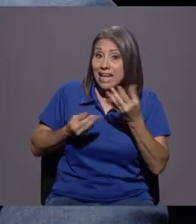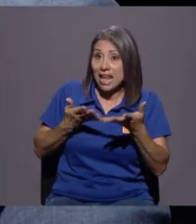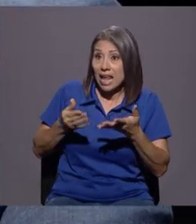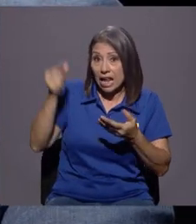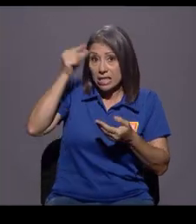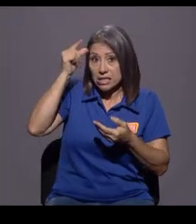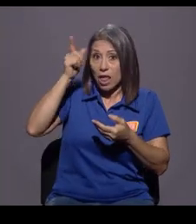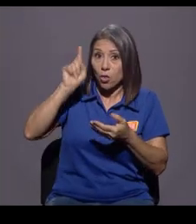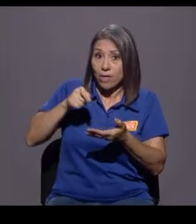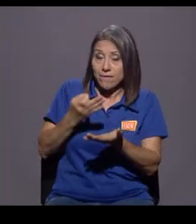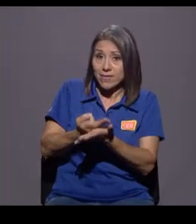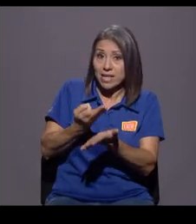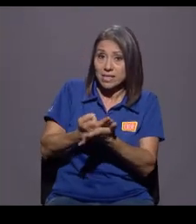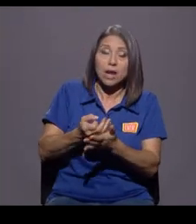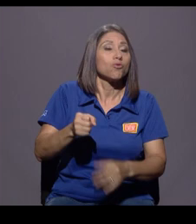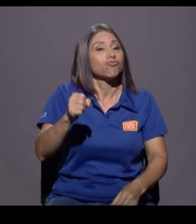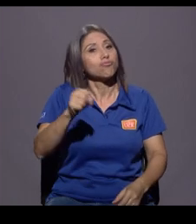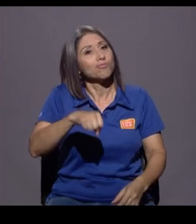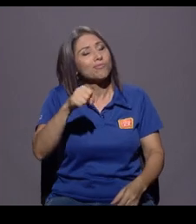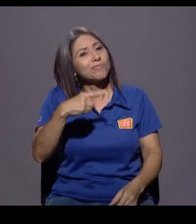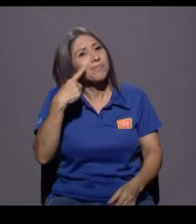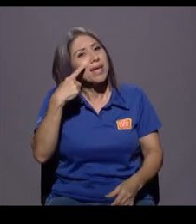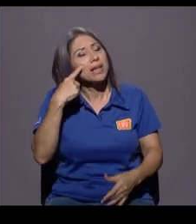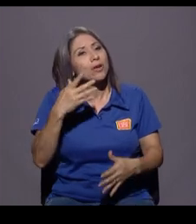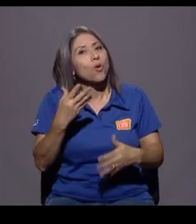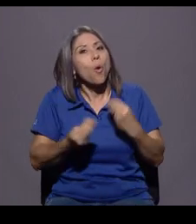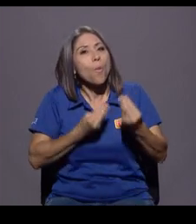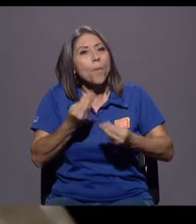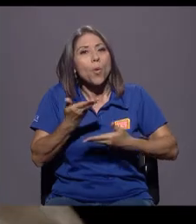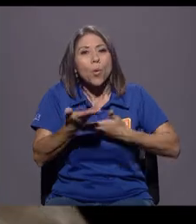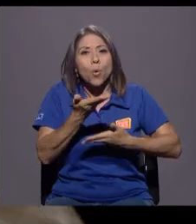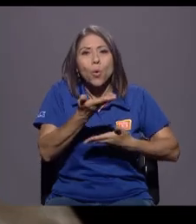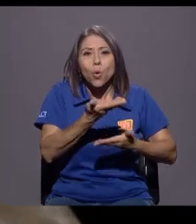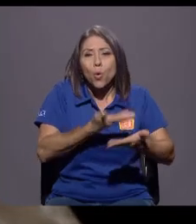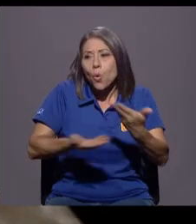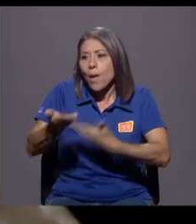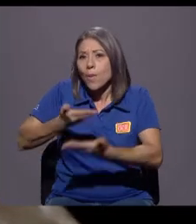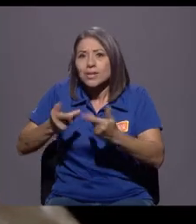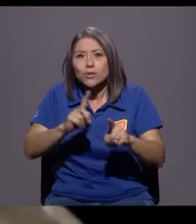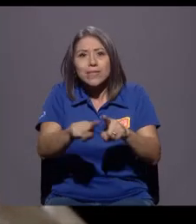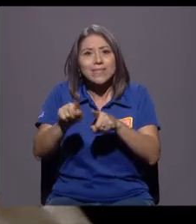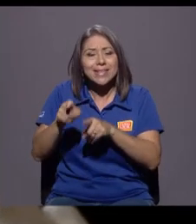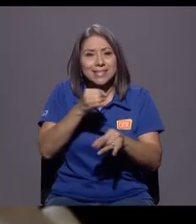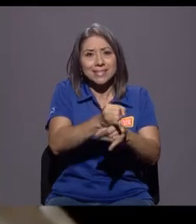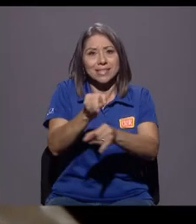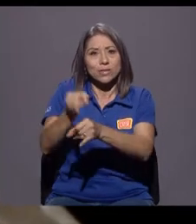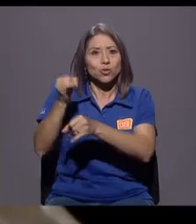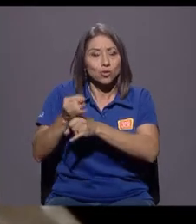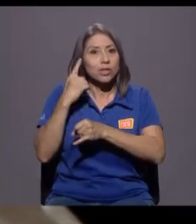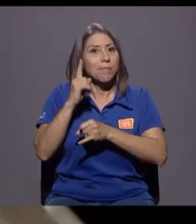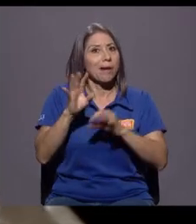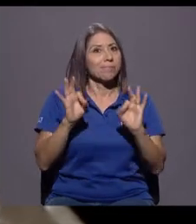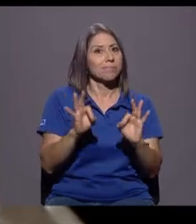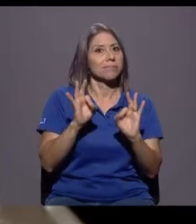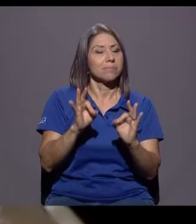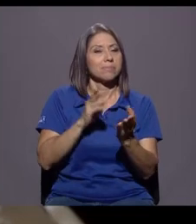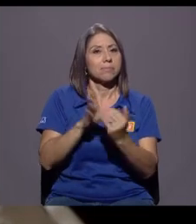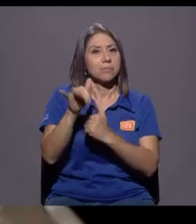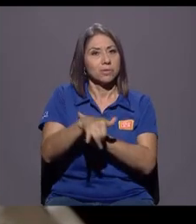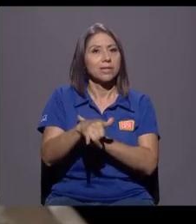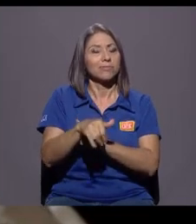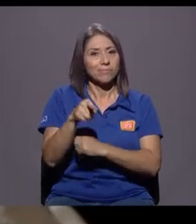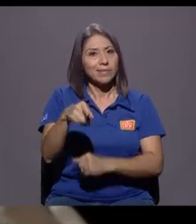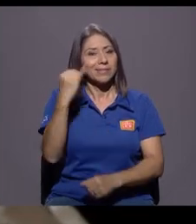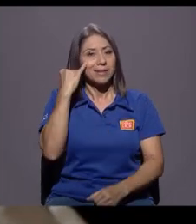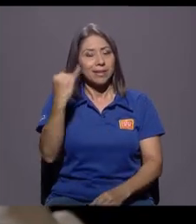¿El Estado lo financia? Pues sí, y ver cómo hay una colaboración interinstitucional para que el proyecto se desarrolle de la mejor manera. Exactamente, esa es la idea.